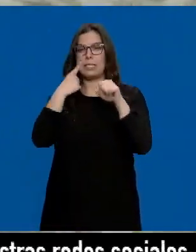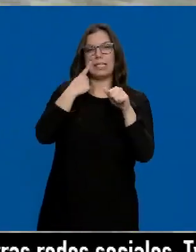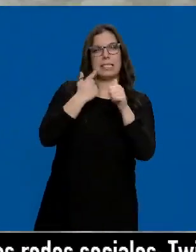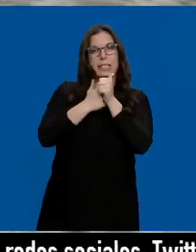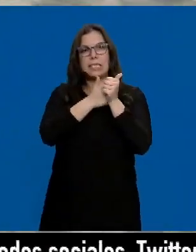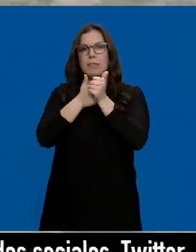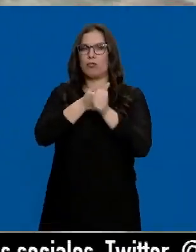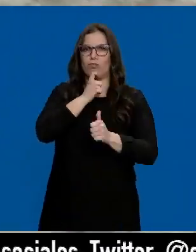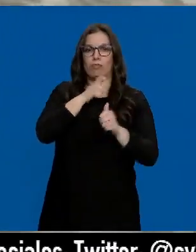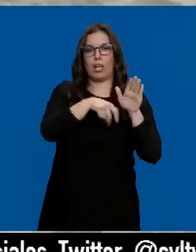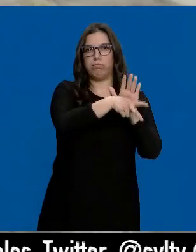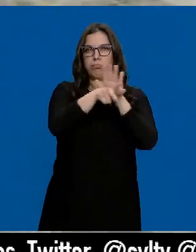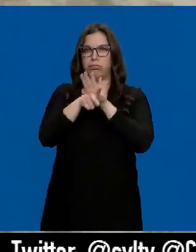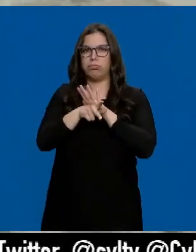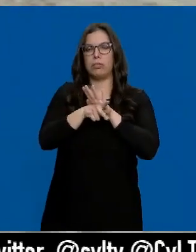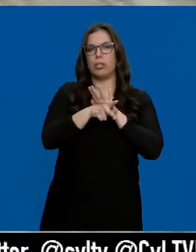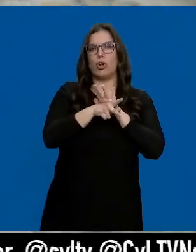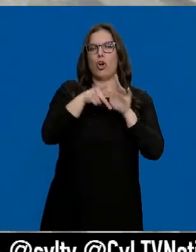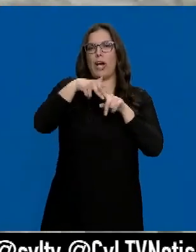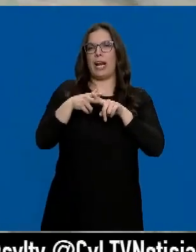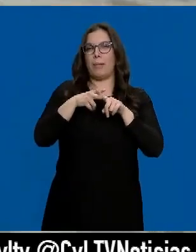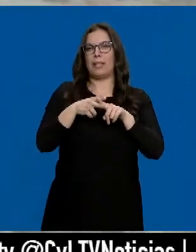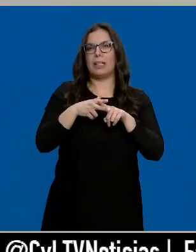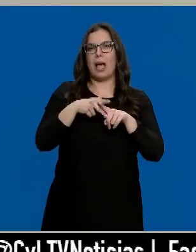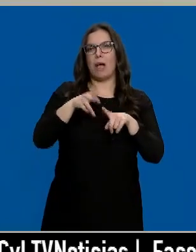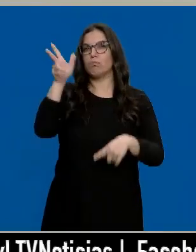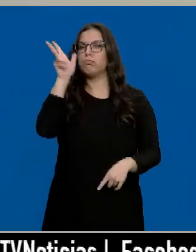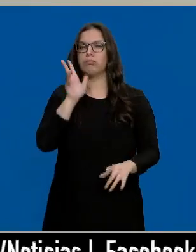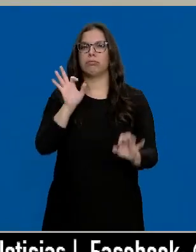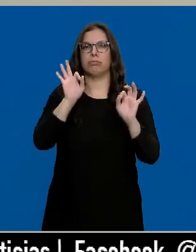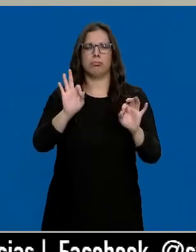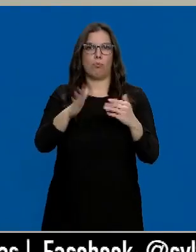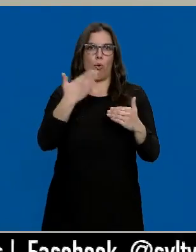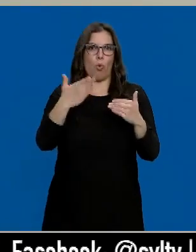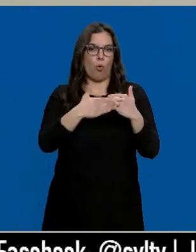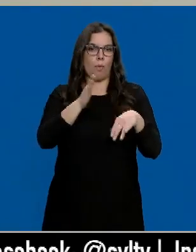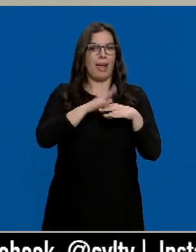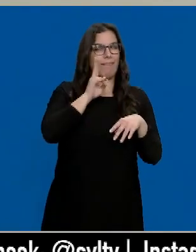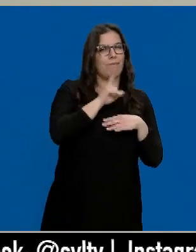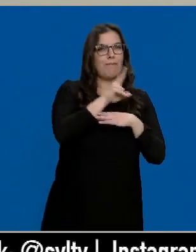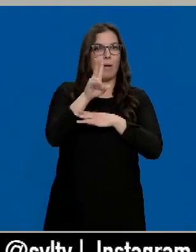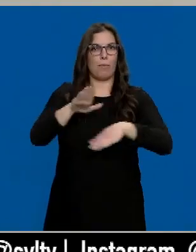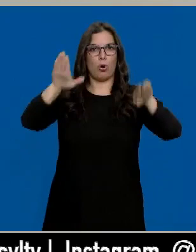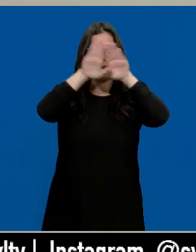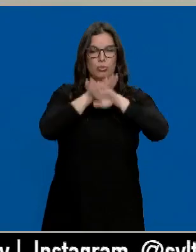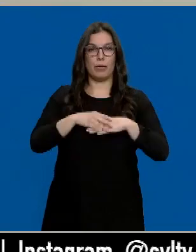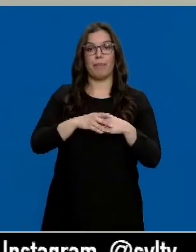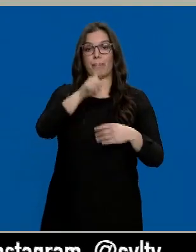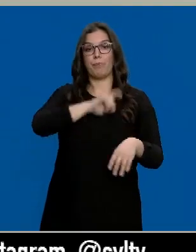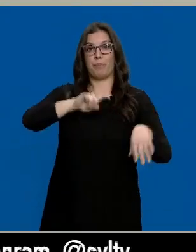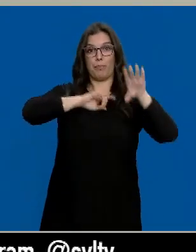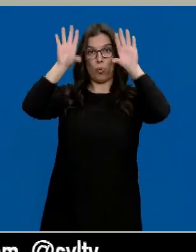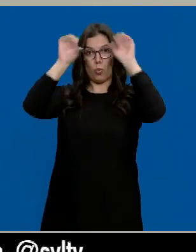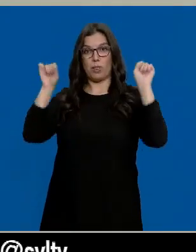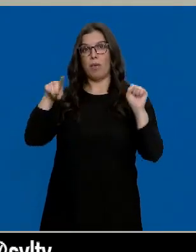Se han utilizado drones y sofisticados dispositivos de visión nocturna. Los agentes han estado tirados en el